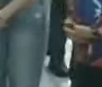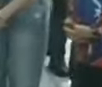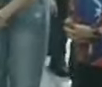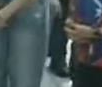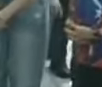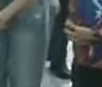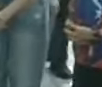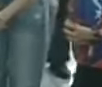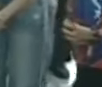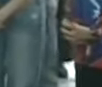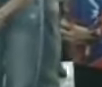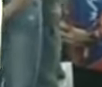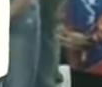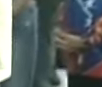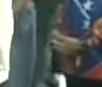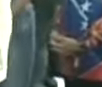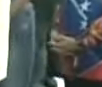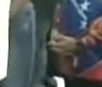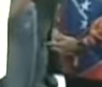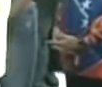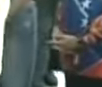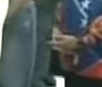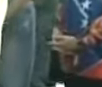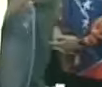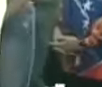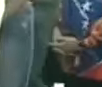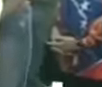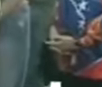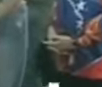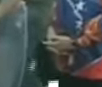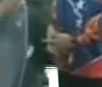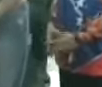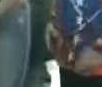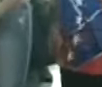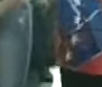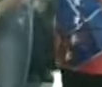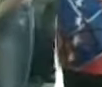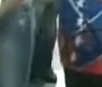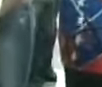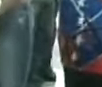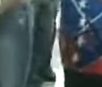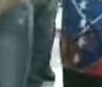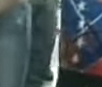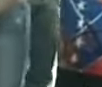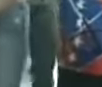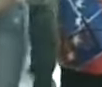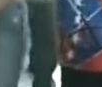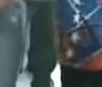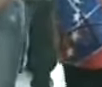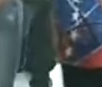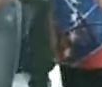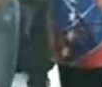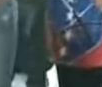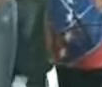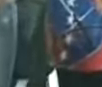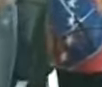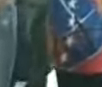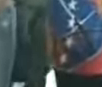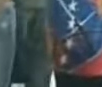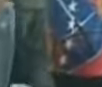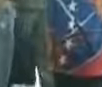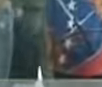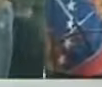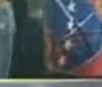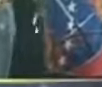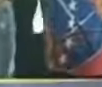Estados Unidos para castigar la soberanía del pueblo venezolano y así también entregar la independencia de Venezuela vemos allí en